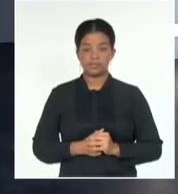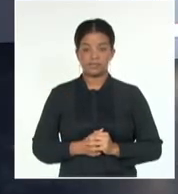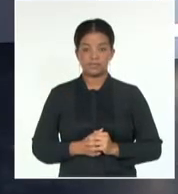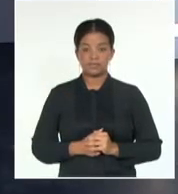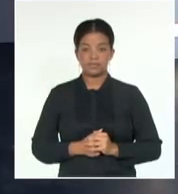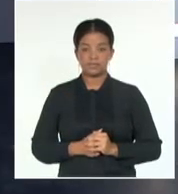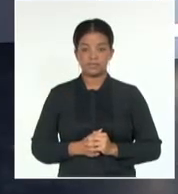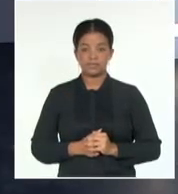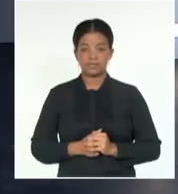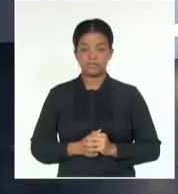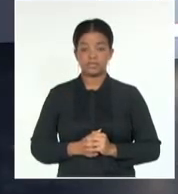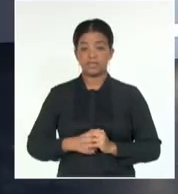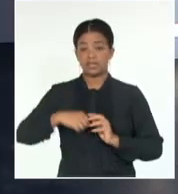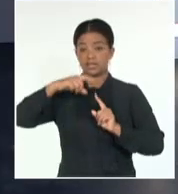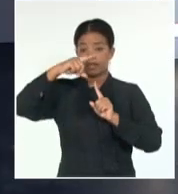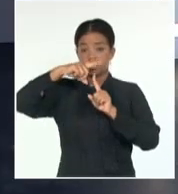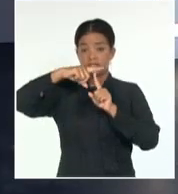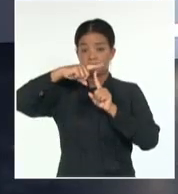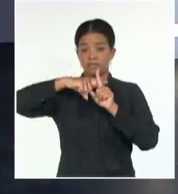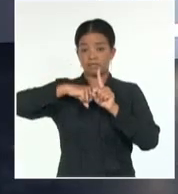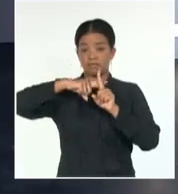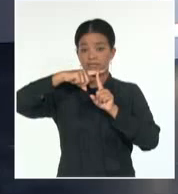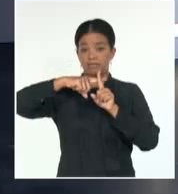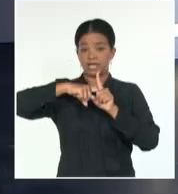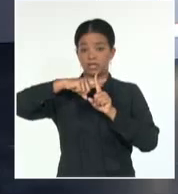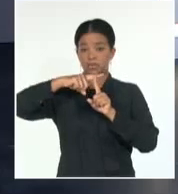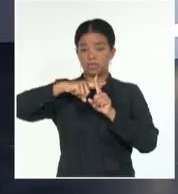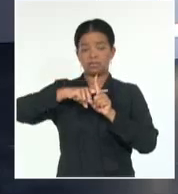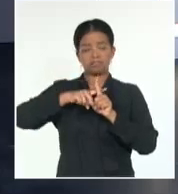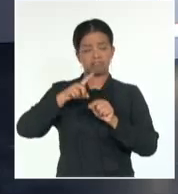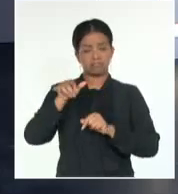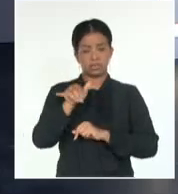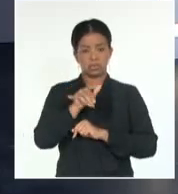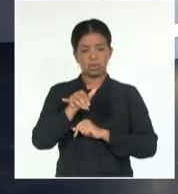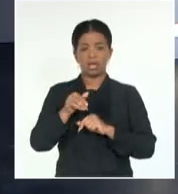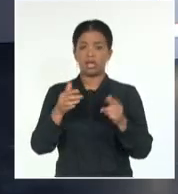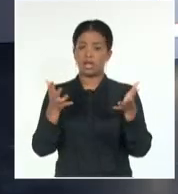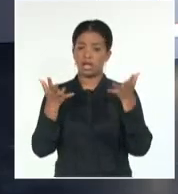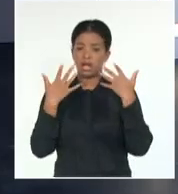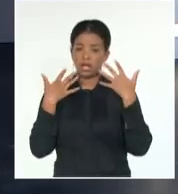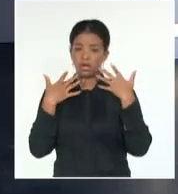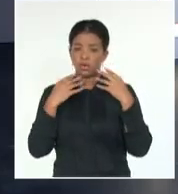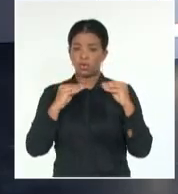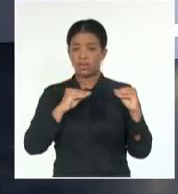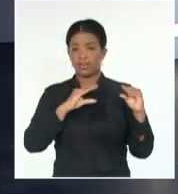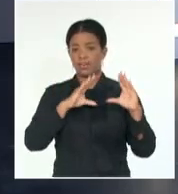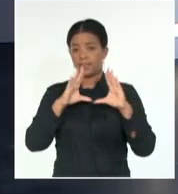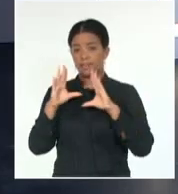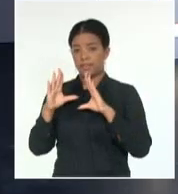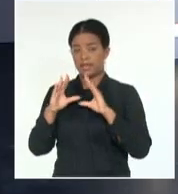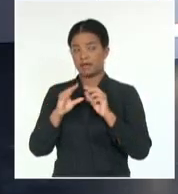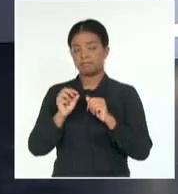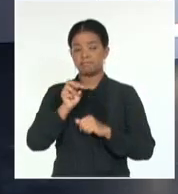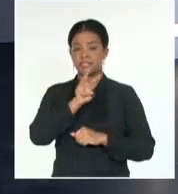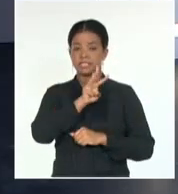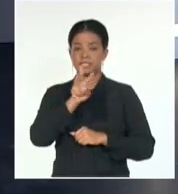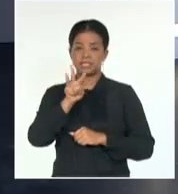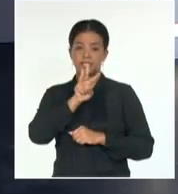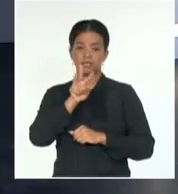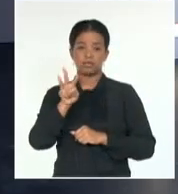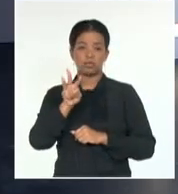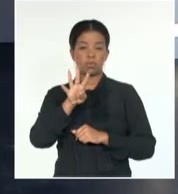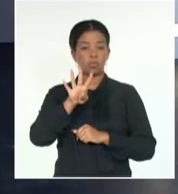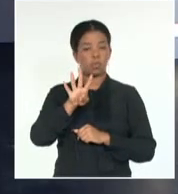En cuanto a las temperaturas, pues la variación será poca, con calor por el día, máximas 33, 34, llegando a